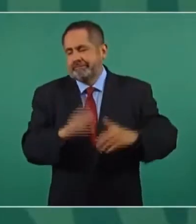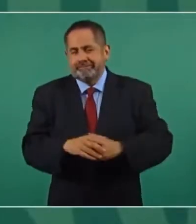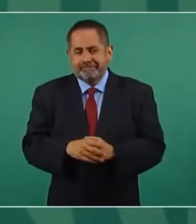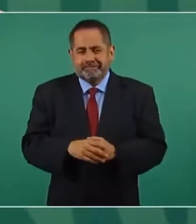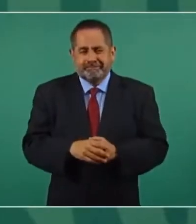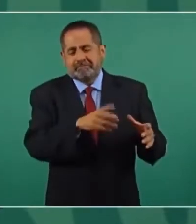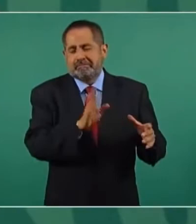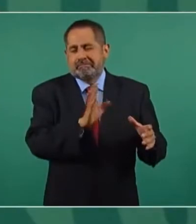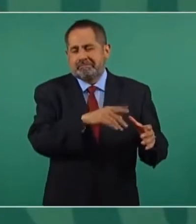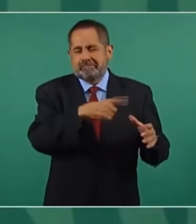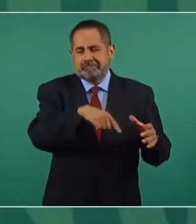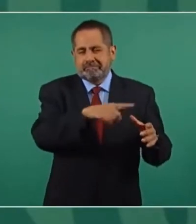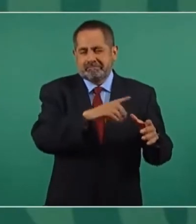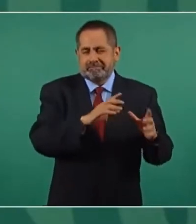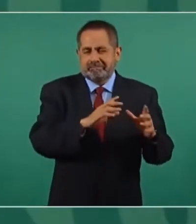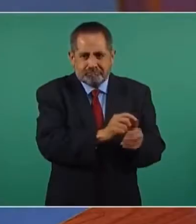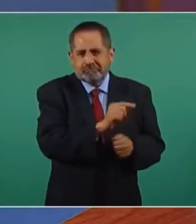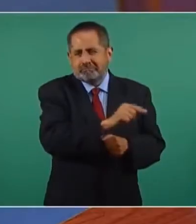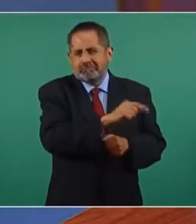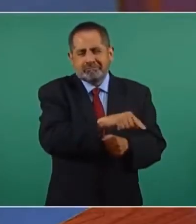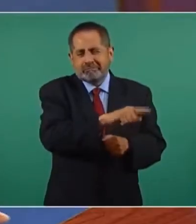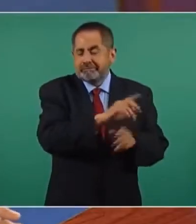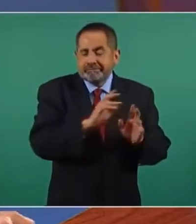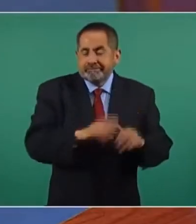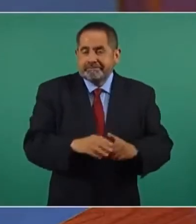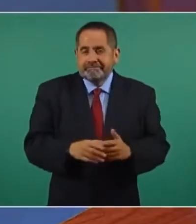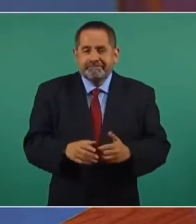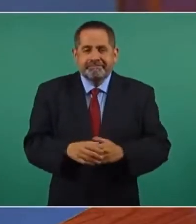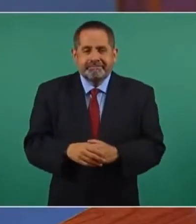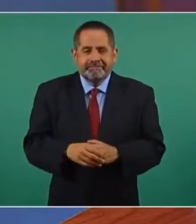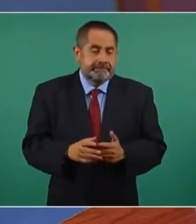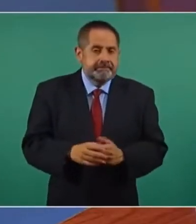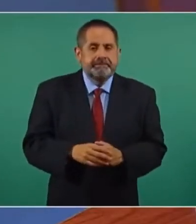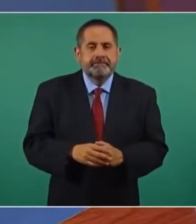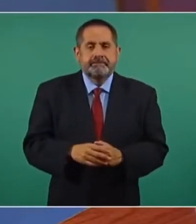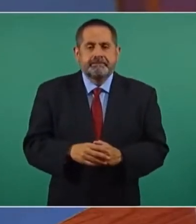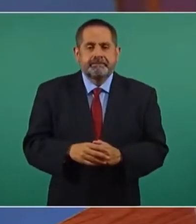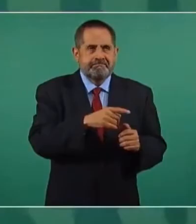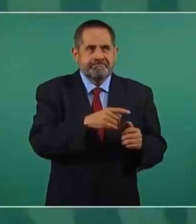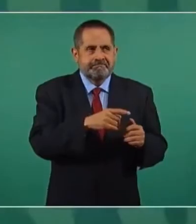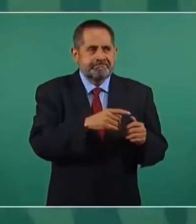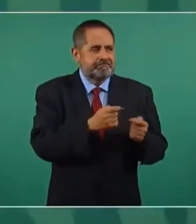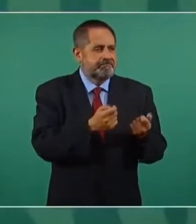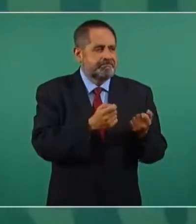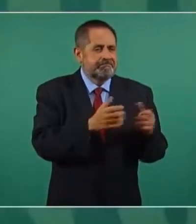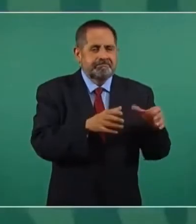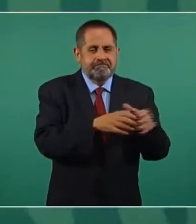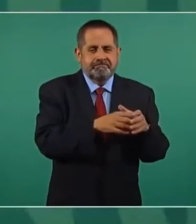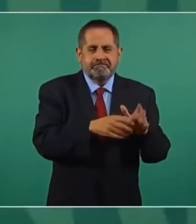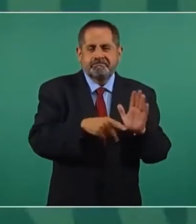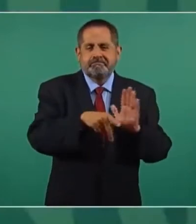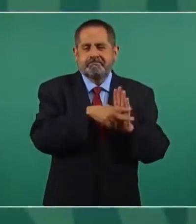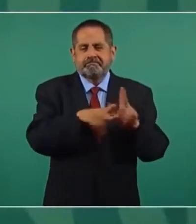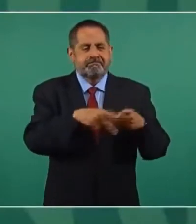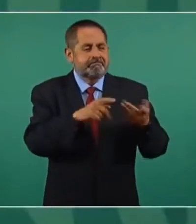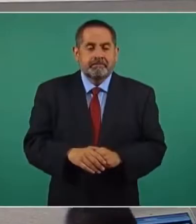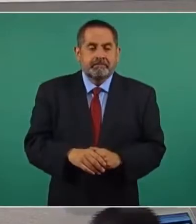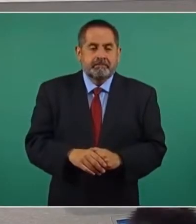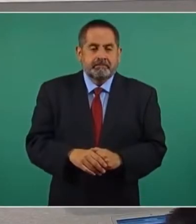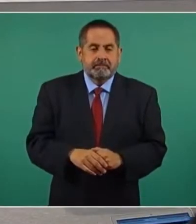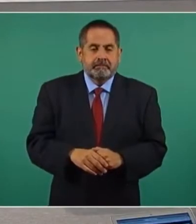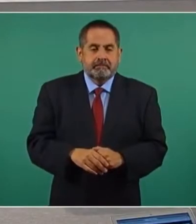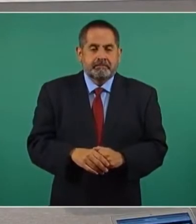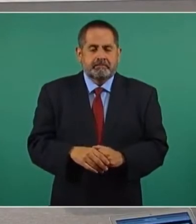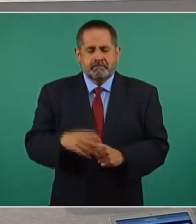Claro, en el mundo cada vez más limitado, cerrado, de la prensa convencional,